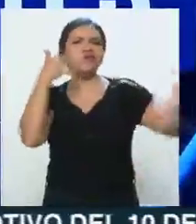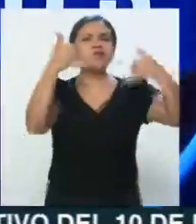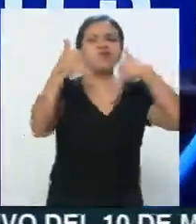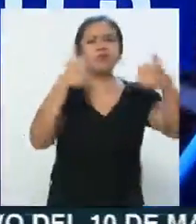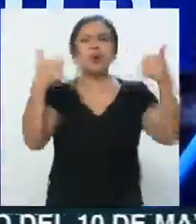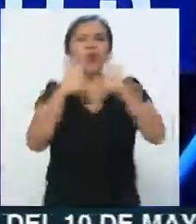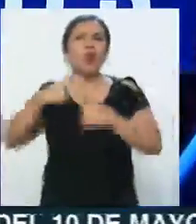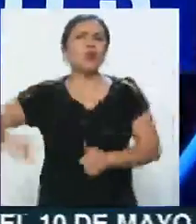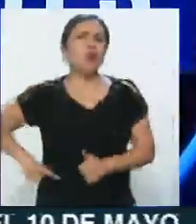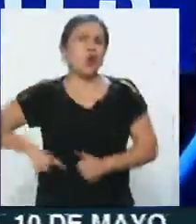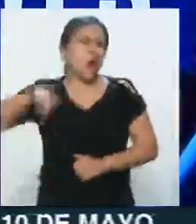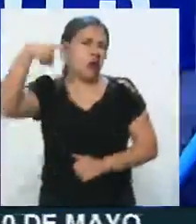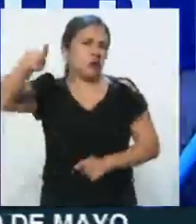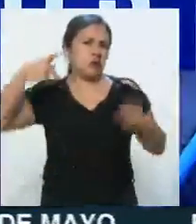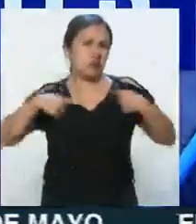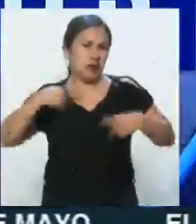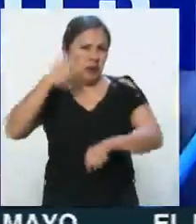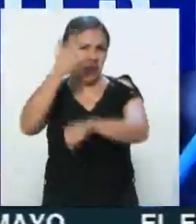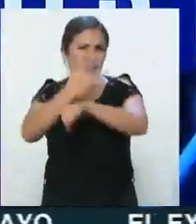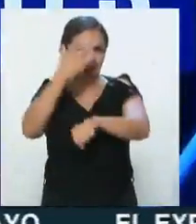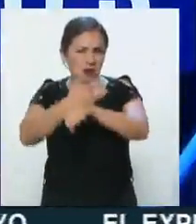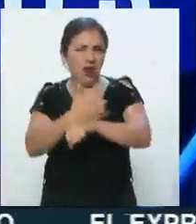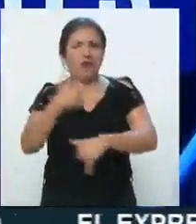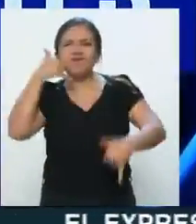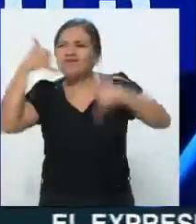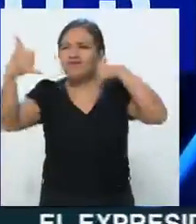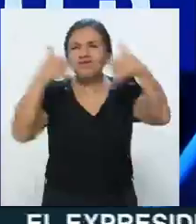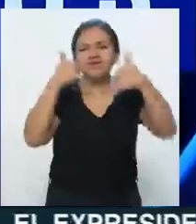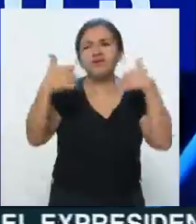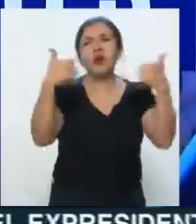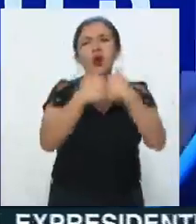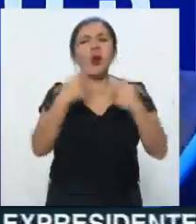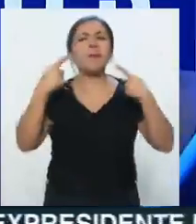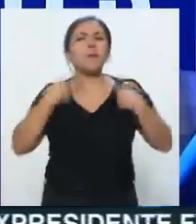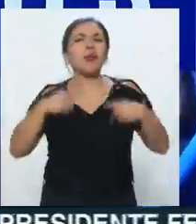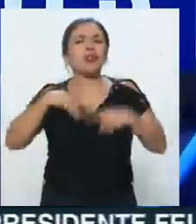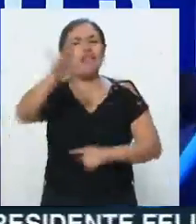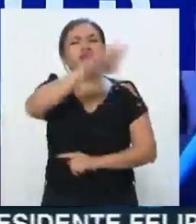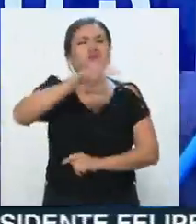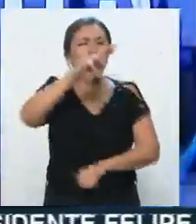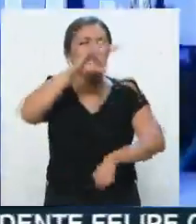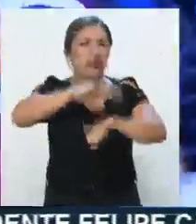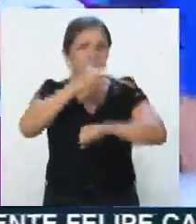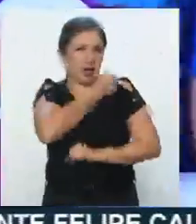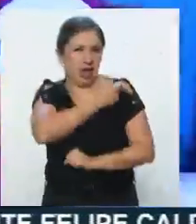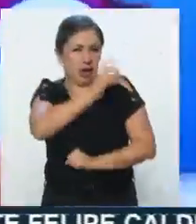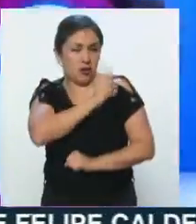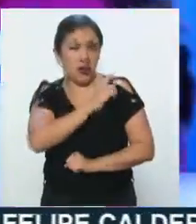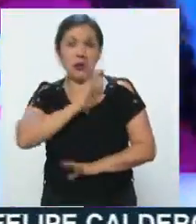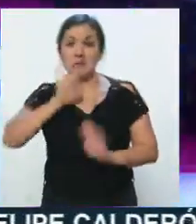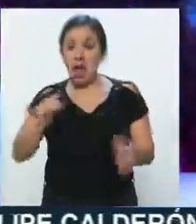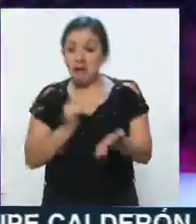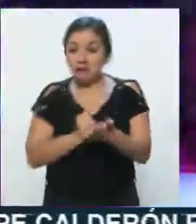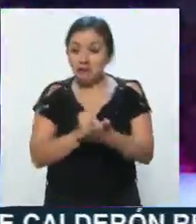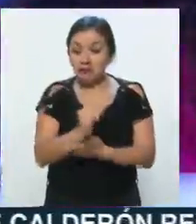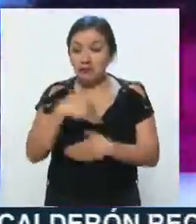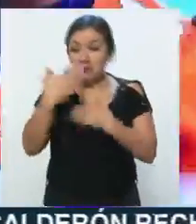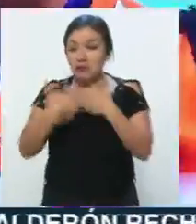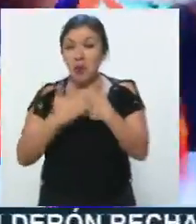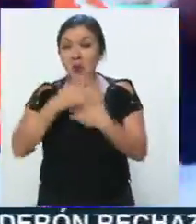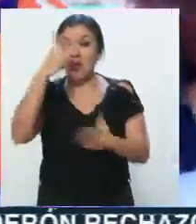gobierno de los Estados Unidos, con gente del Departamento de Sanidad y determinaron que para la campaña del 2020